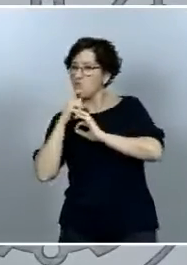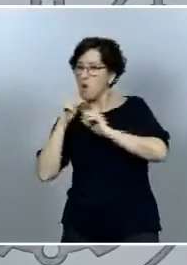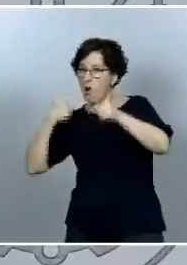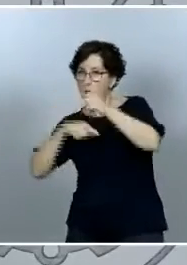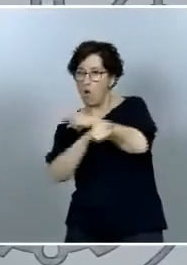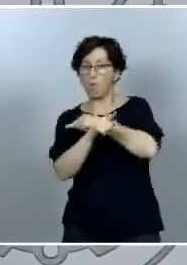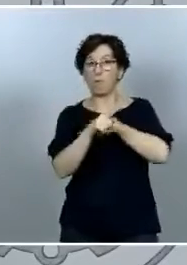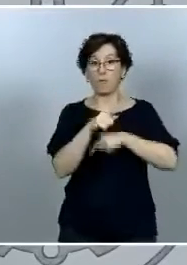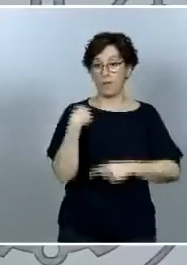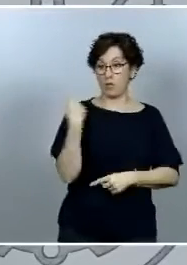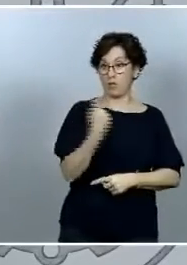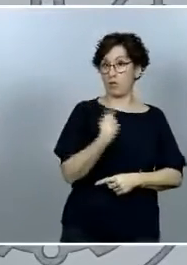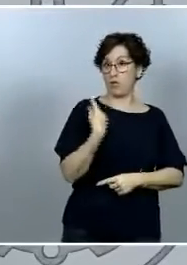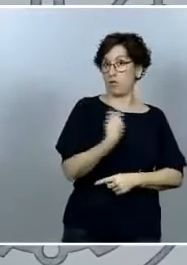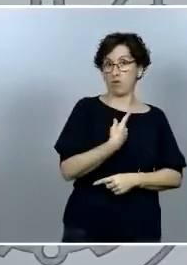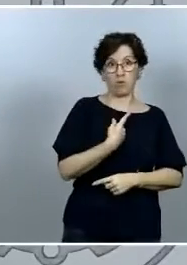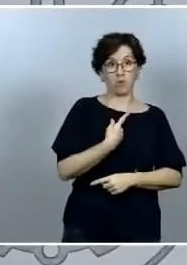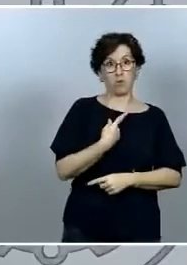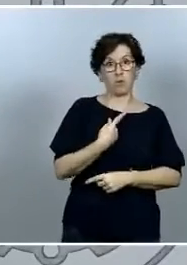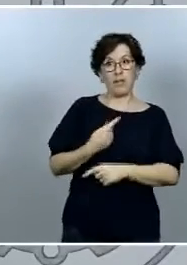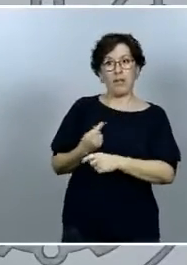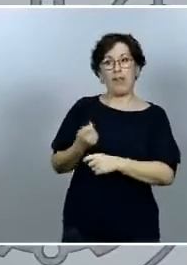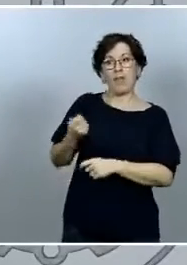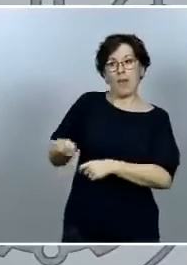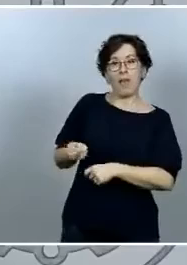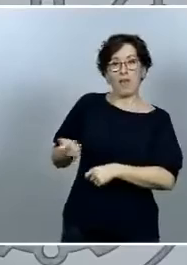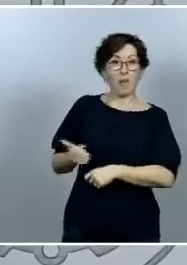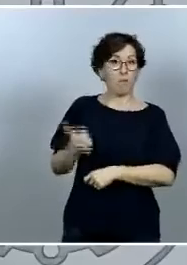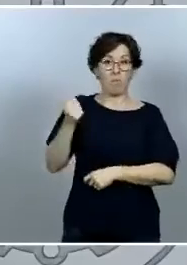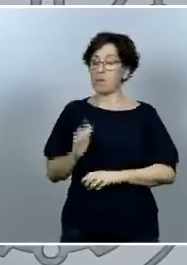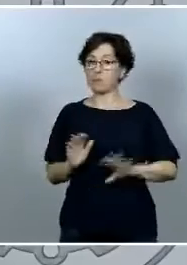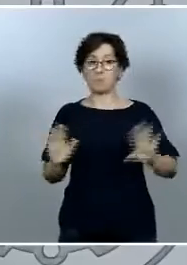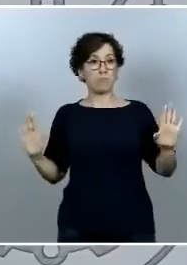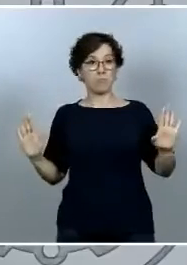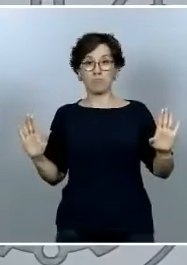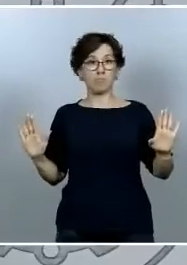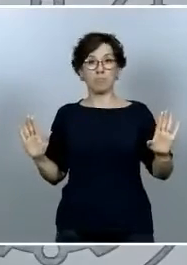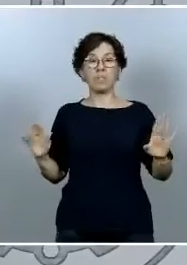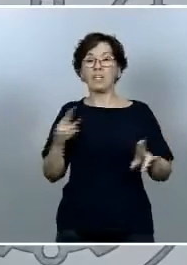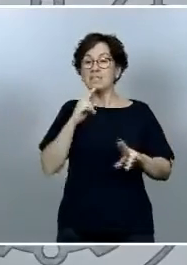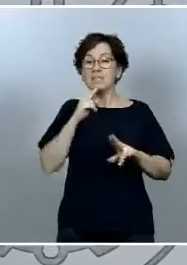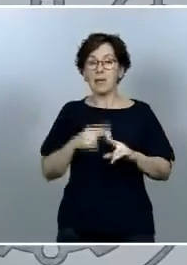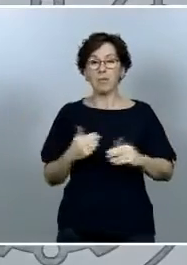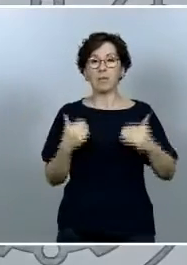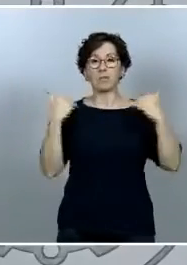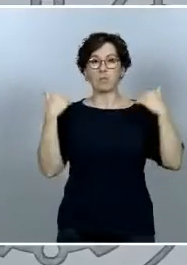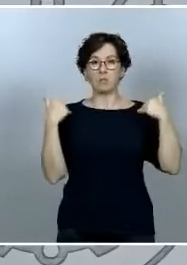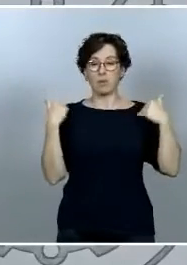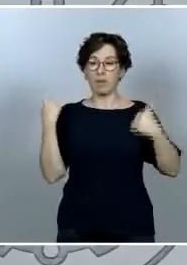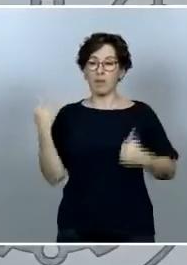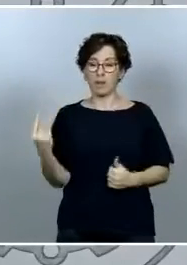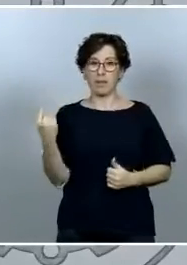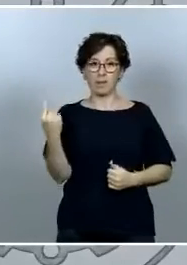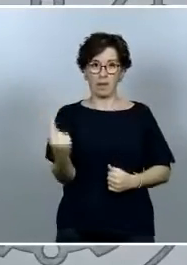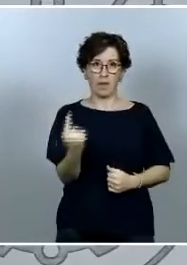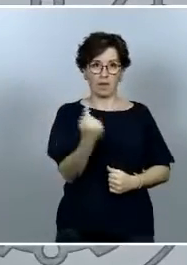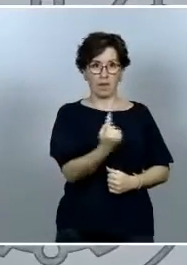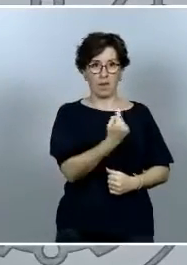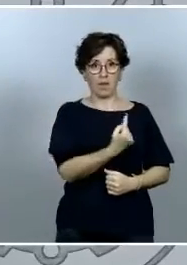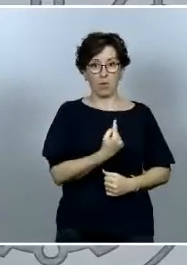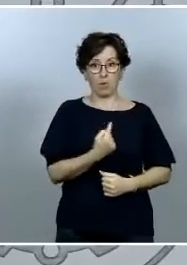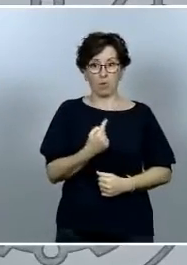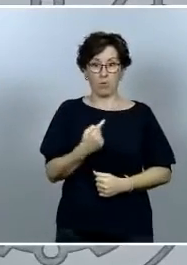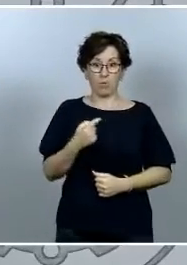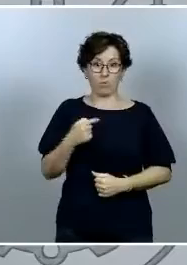alimentar y vamos a dejar en el marco exclusivo de la responsabilidad que tenemos cada persona en este caso la directora de la Guardia